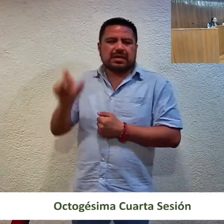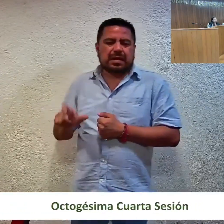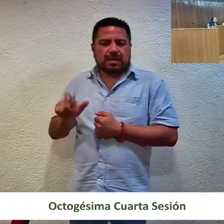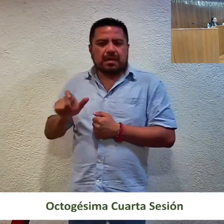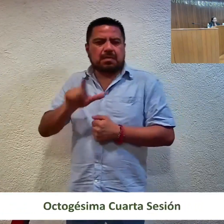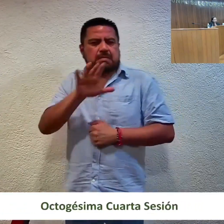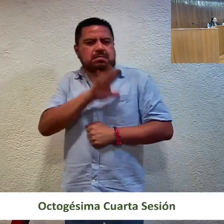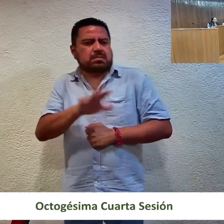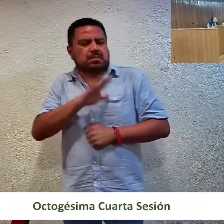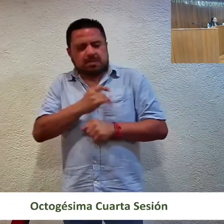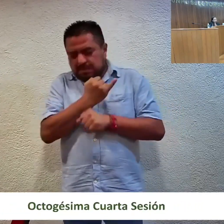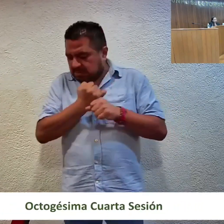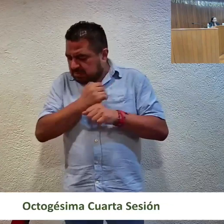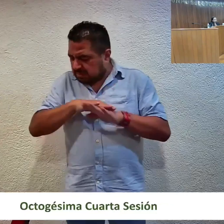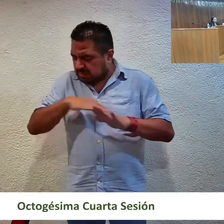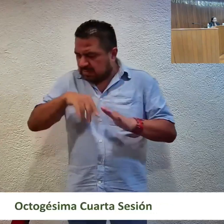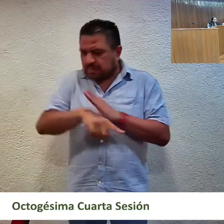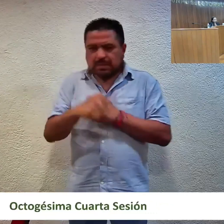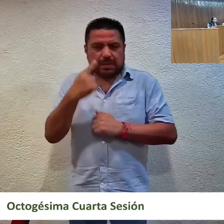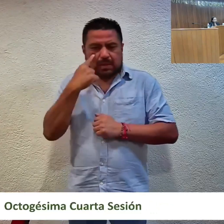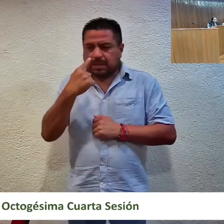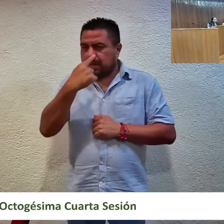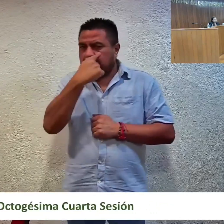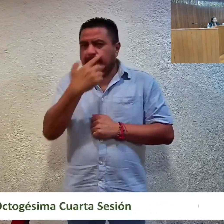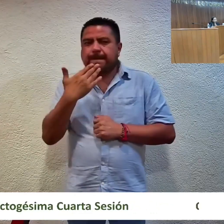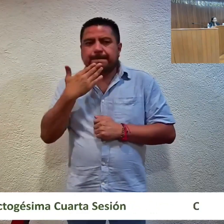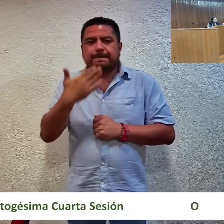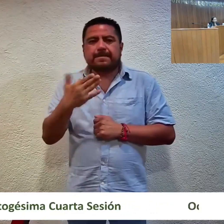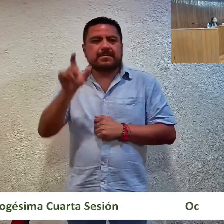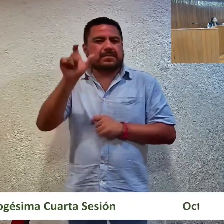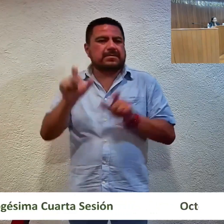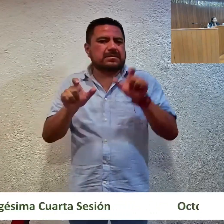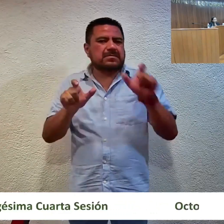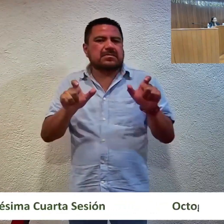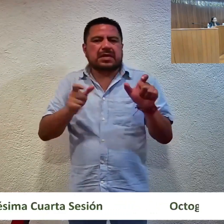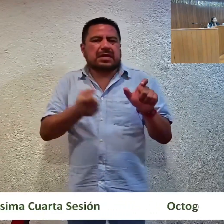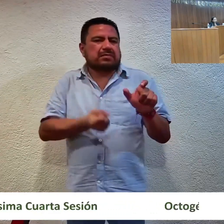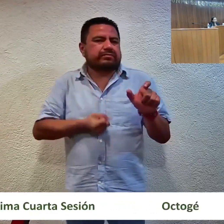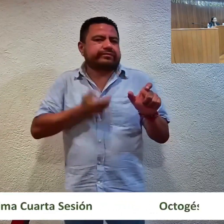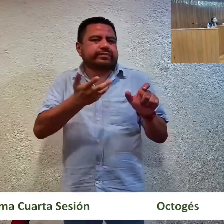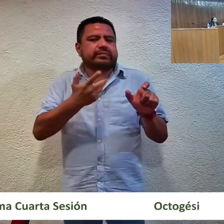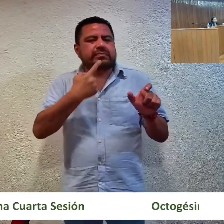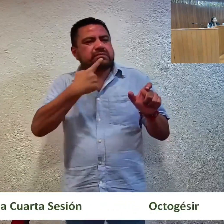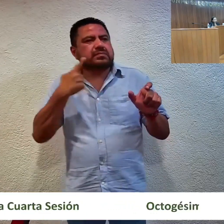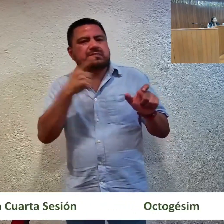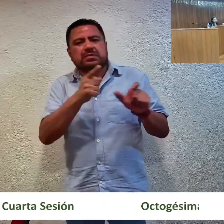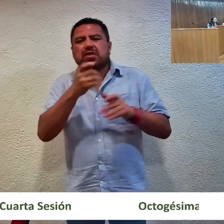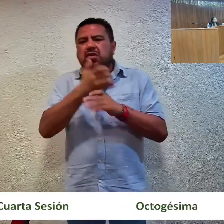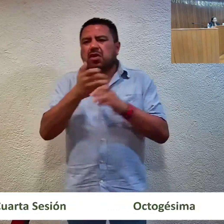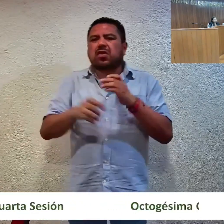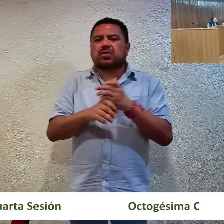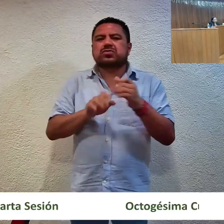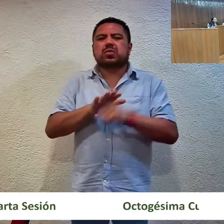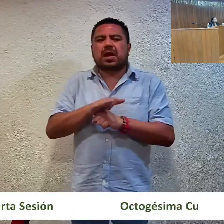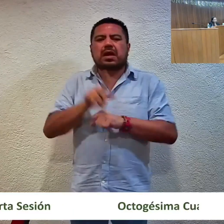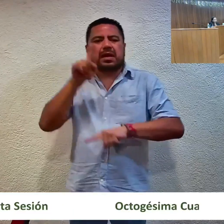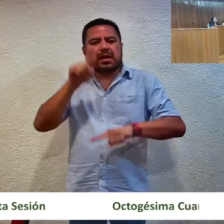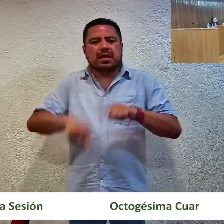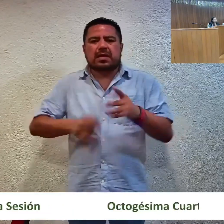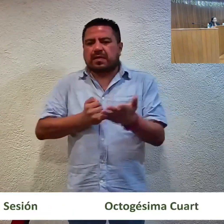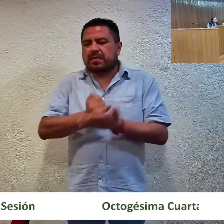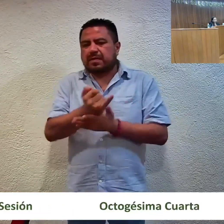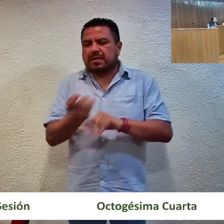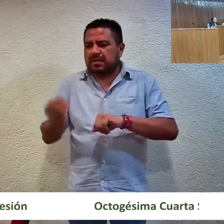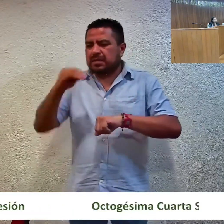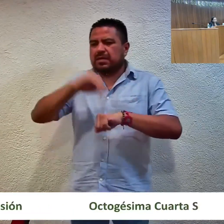de realizar un análisis bajo una óptica preliminar de las conductas y expresiones denunciadas, situación que le impidió determinar el tipo